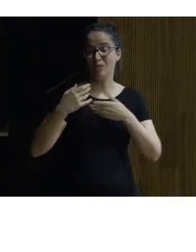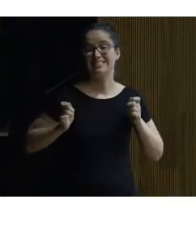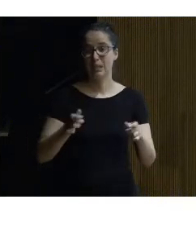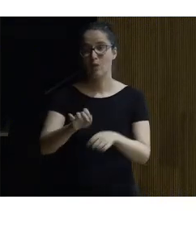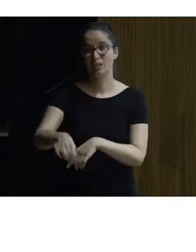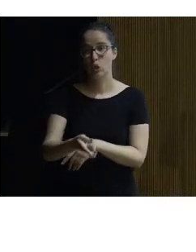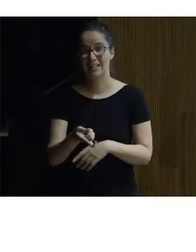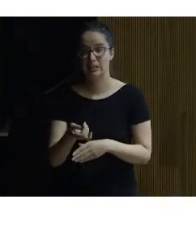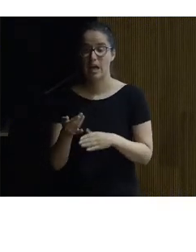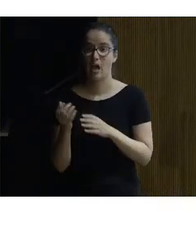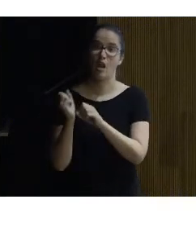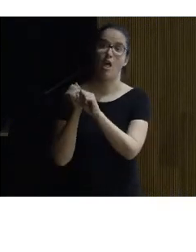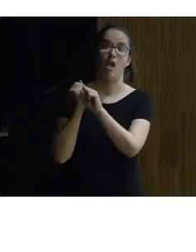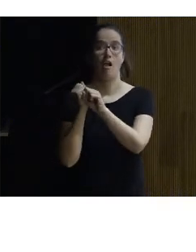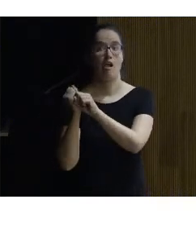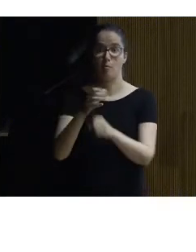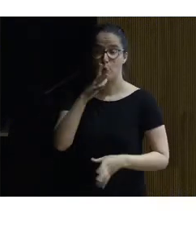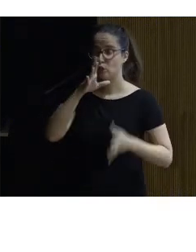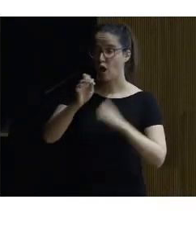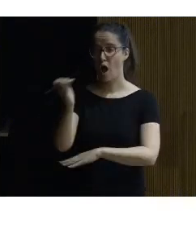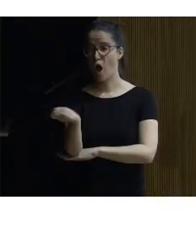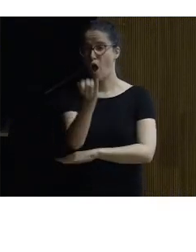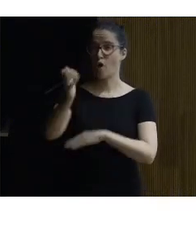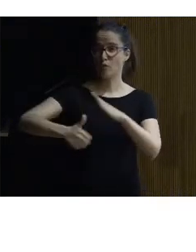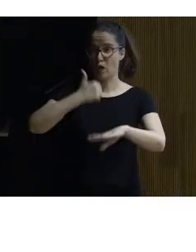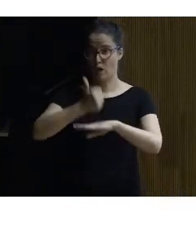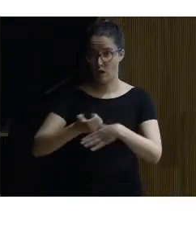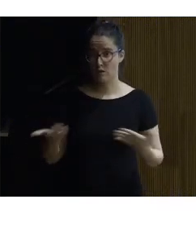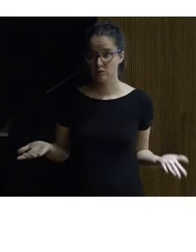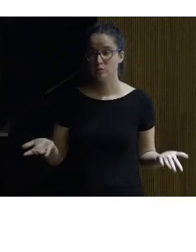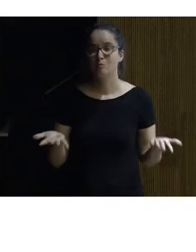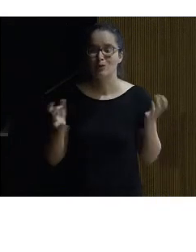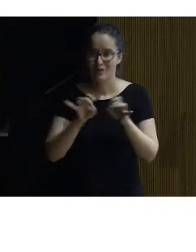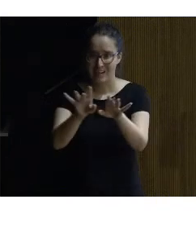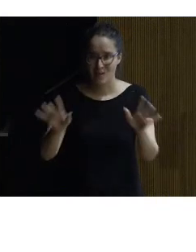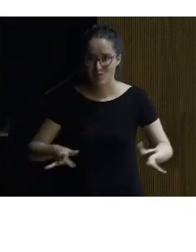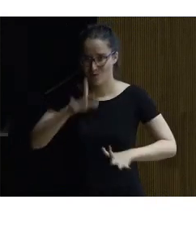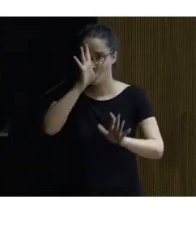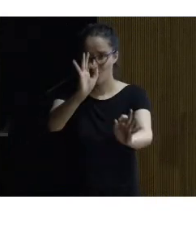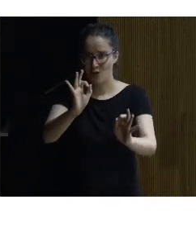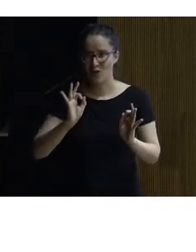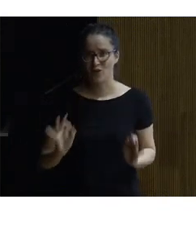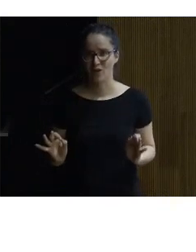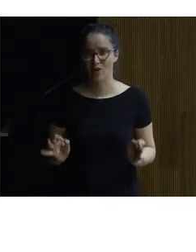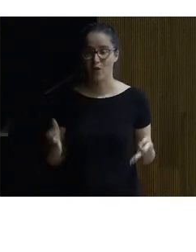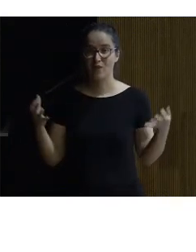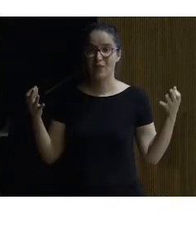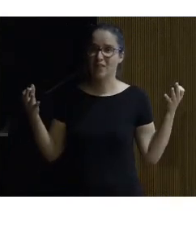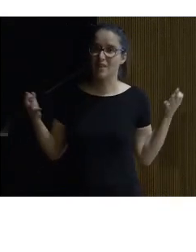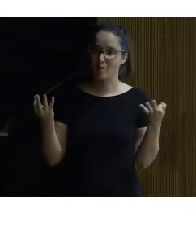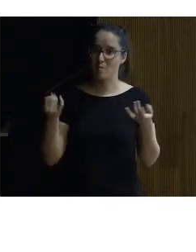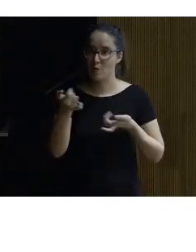de ruedas a él le llevaban para algo era emperador tanto de allí como de aquí ¿no? pero claro evidentemente hay que irlo